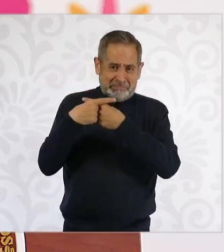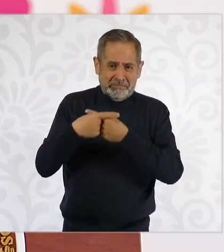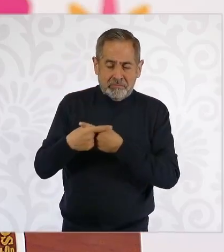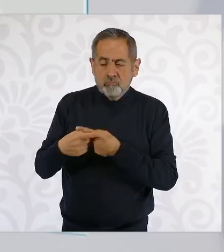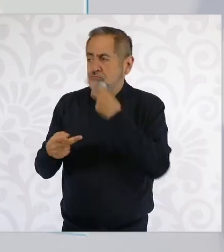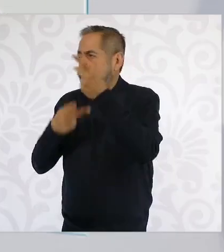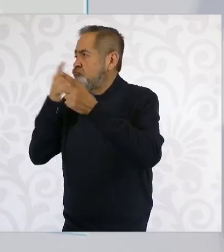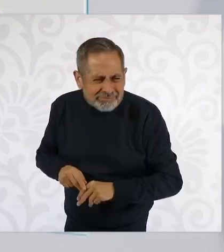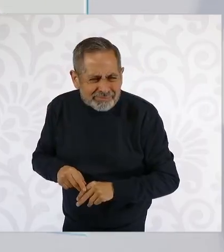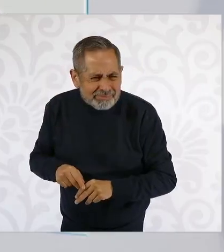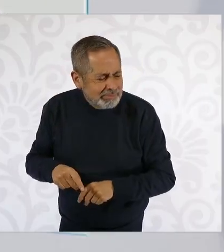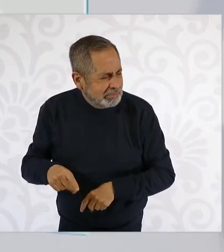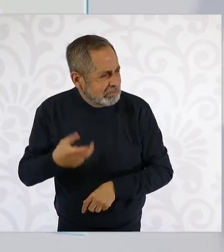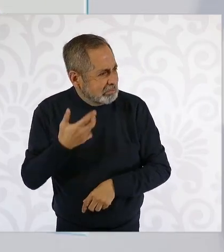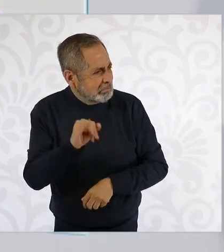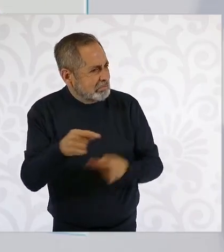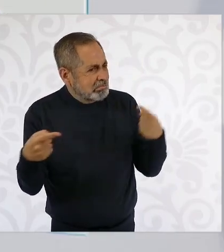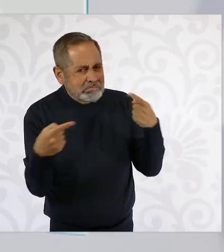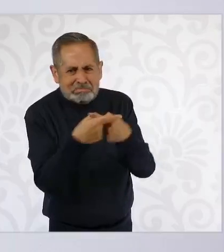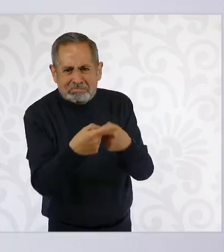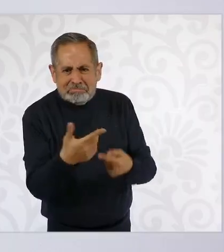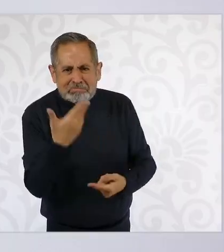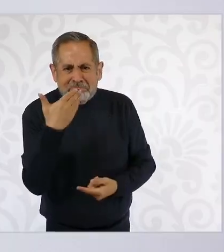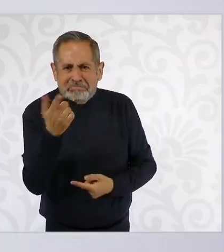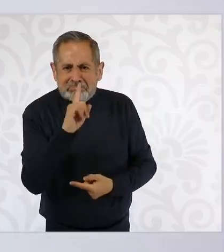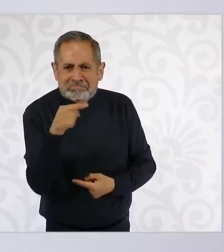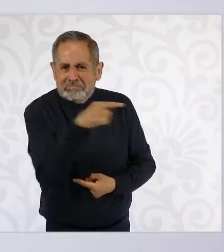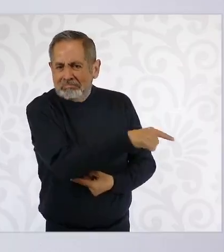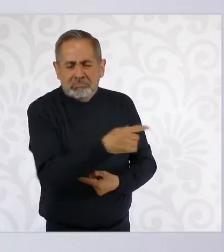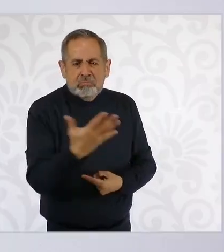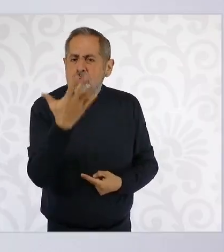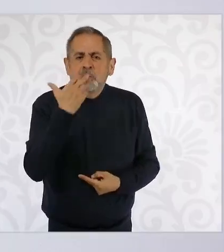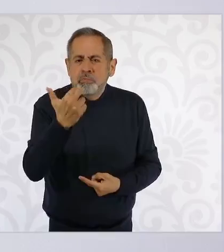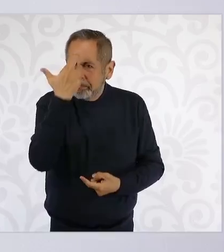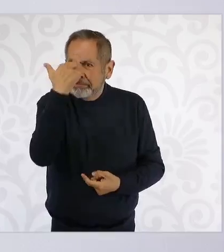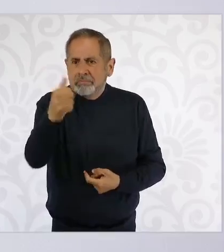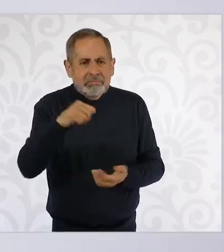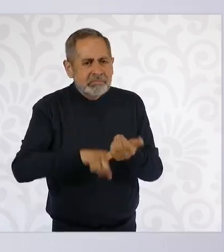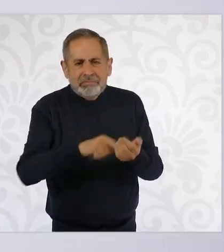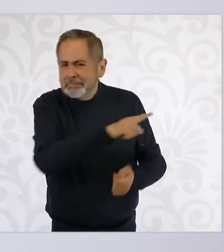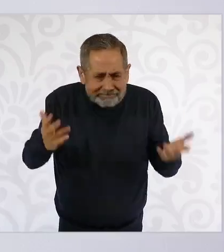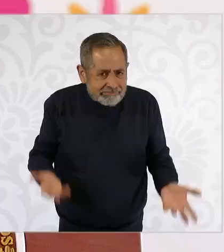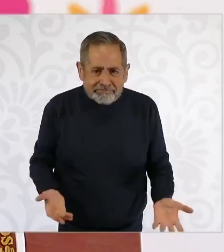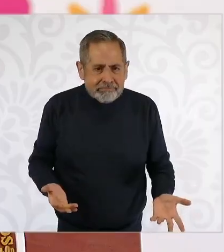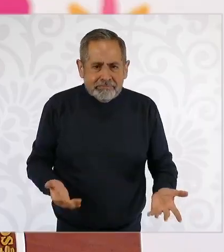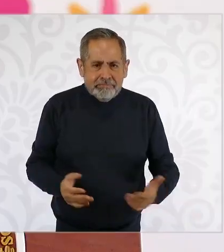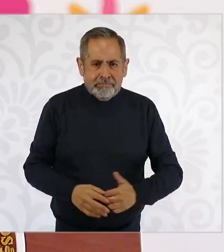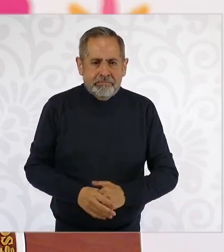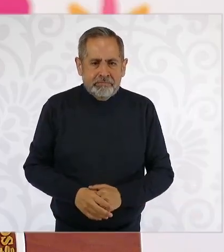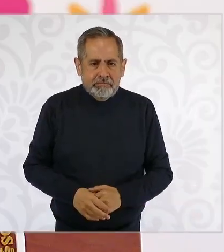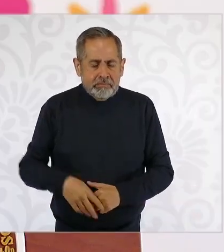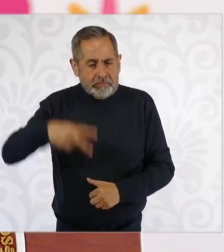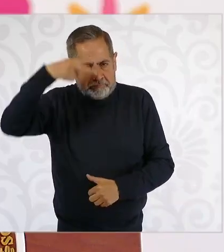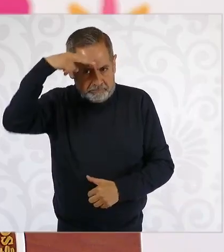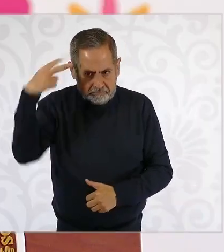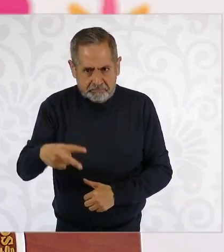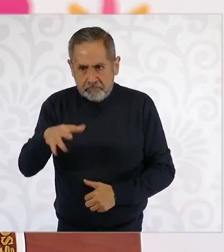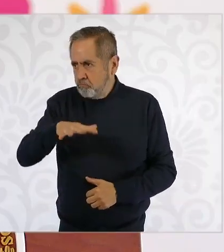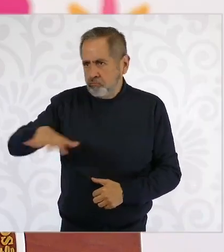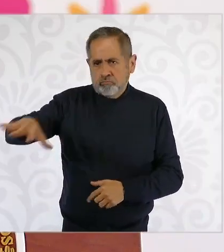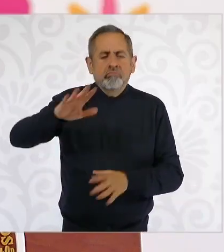argumentos. Son argumentos que no tienen sustento. México se está